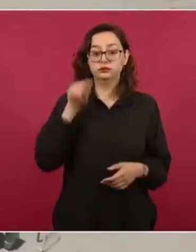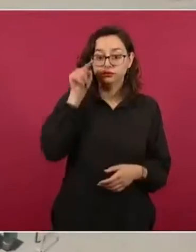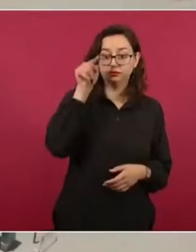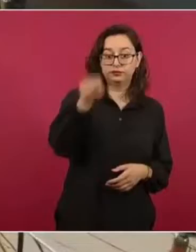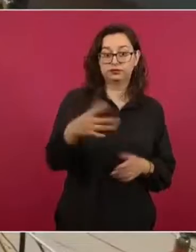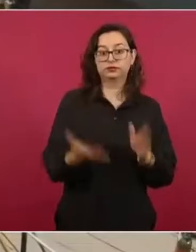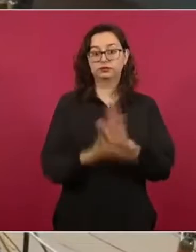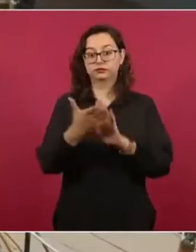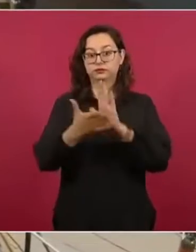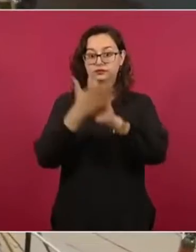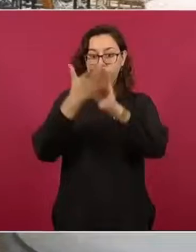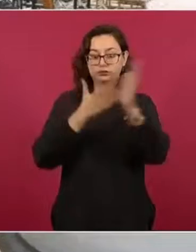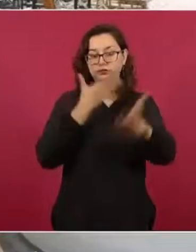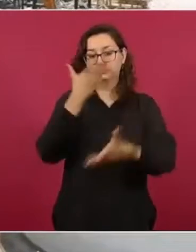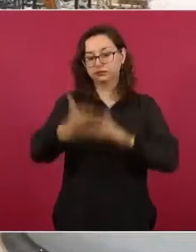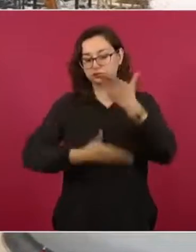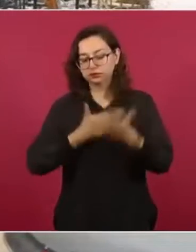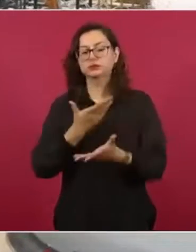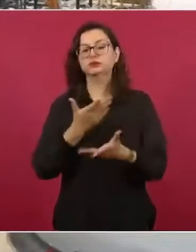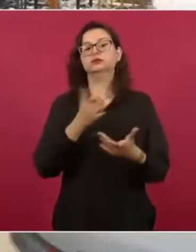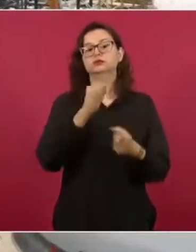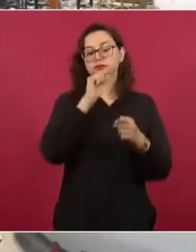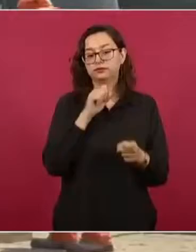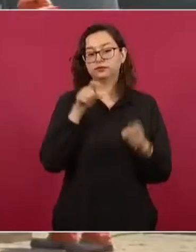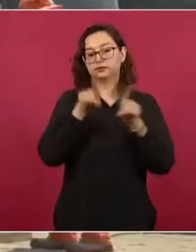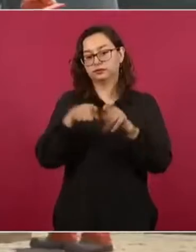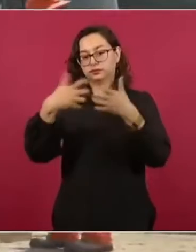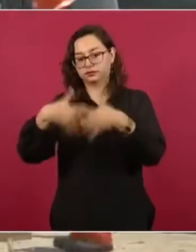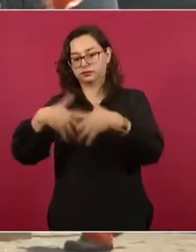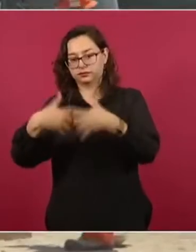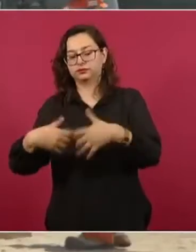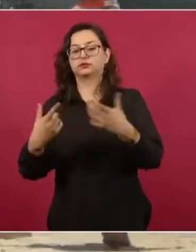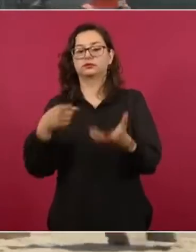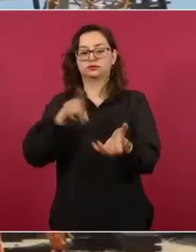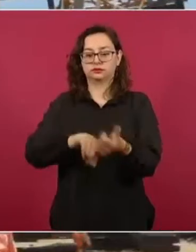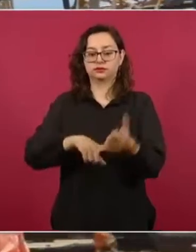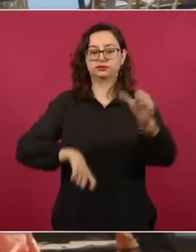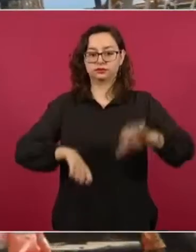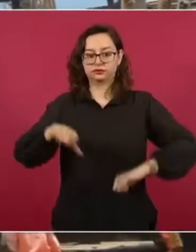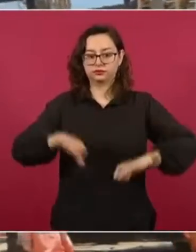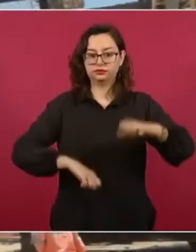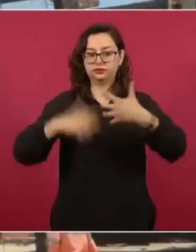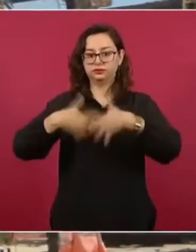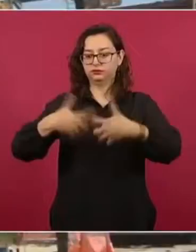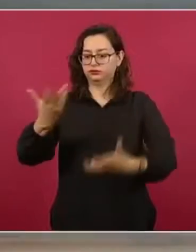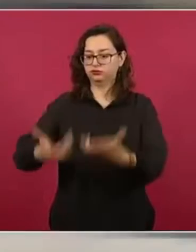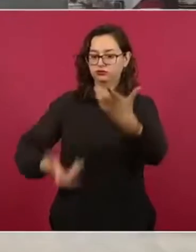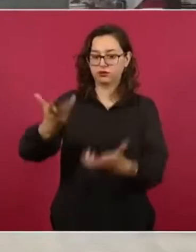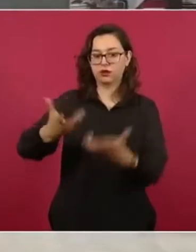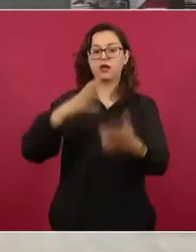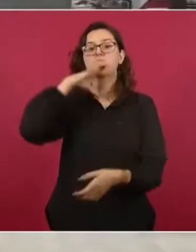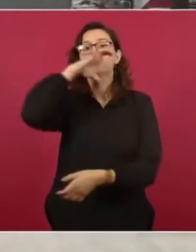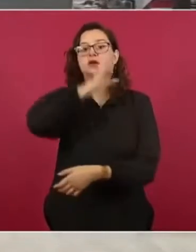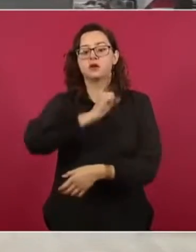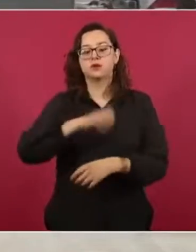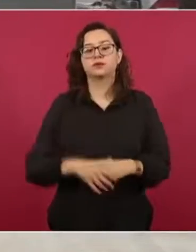construcción de edificios de servicio y en la planta de cogeneración continúan actividades en la zona de recuperador de calor y de caldera auxiliar. El